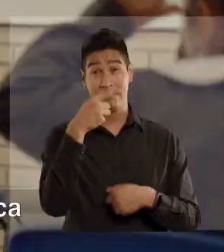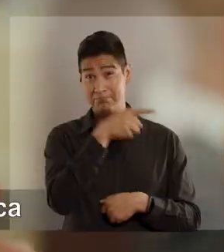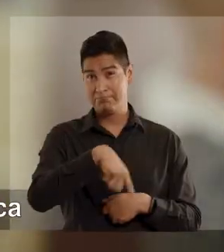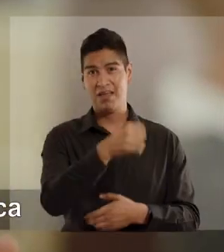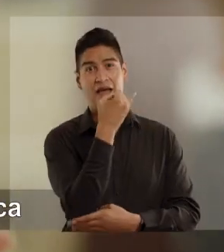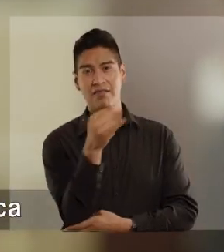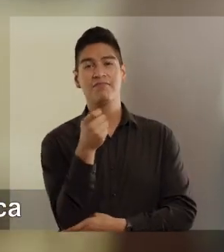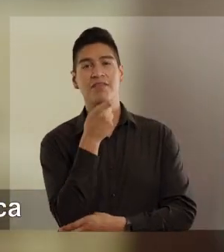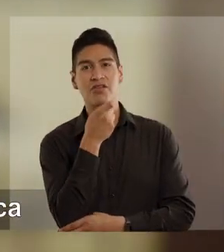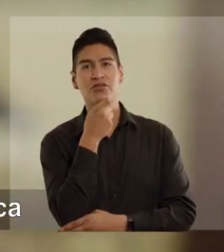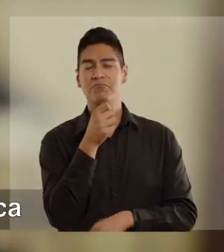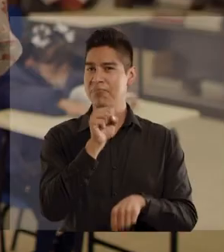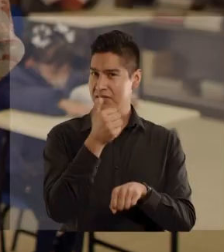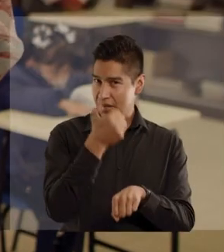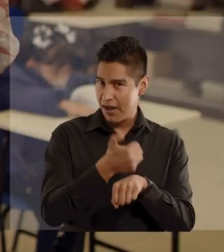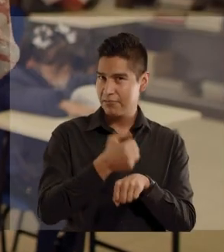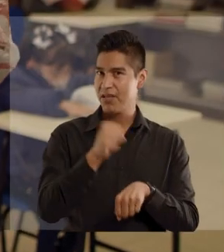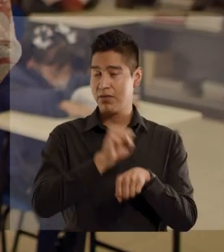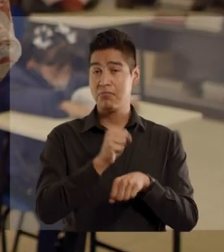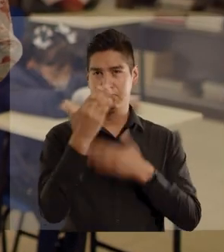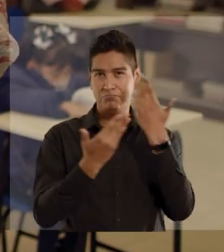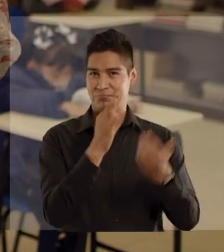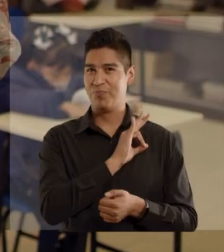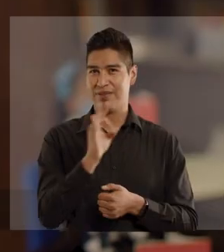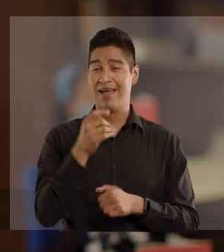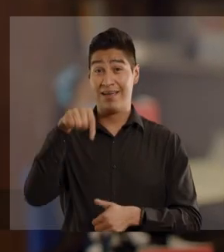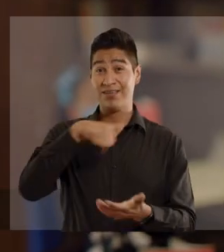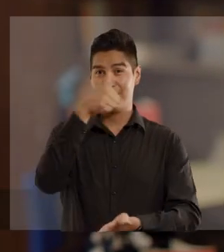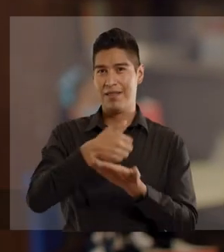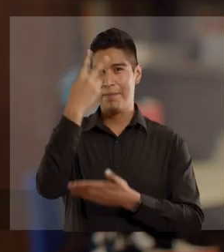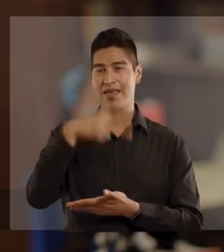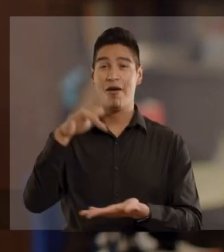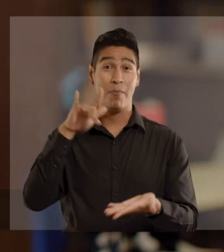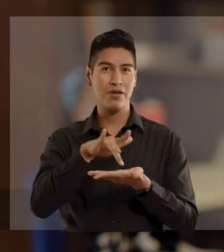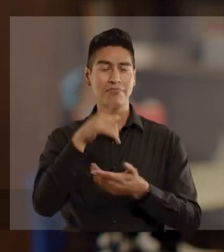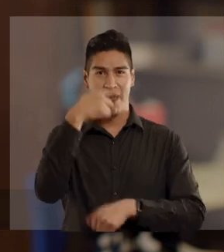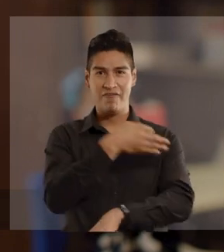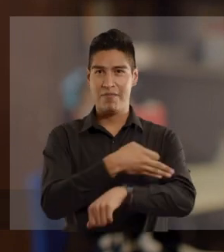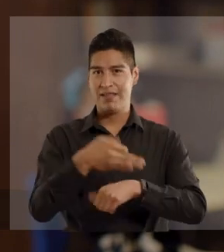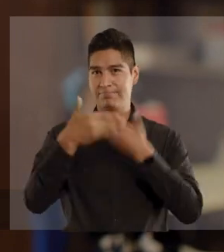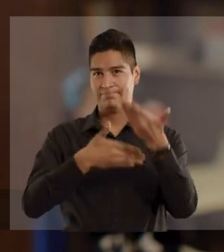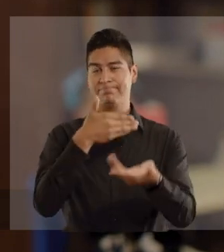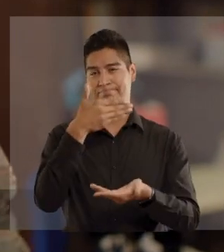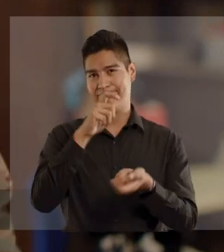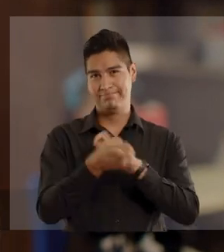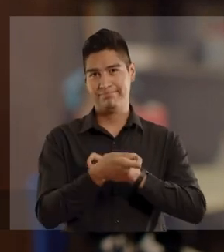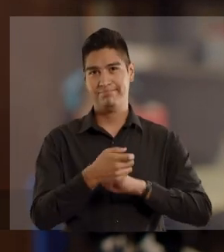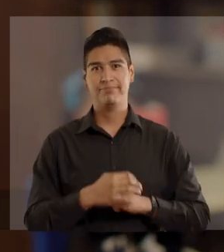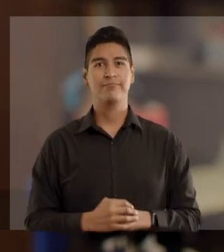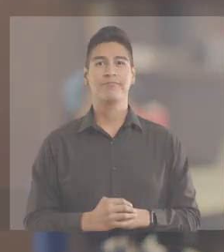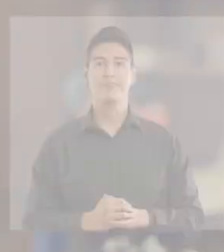preescolar, primaria y secundaria pública tengan una beca para empezar. En la Ciudad de México, con apoyos para las familias, la